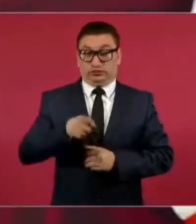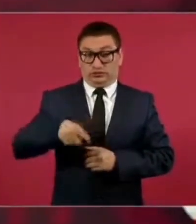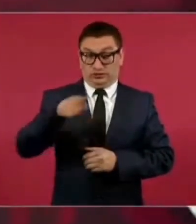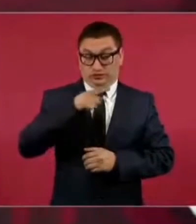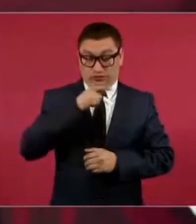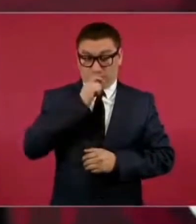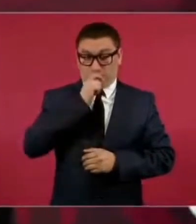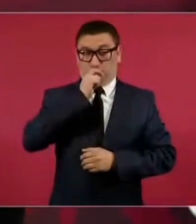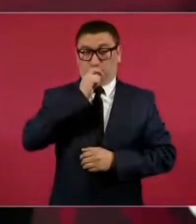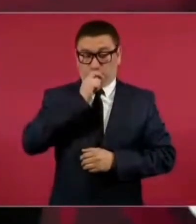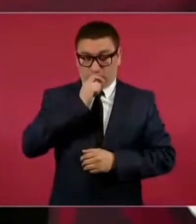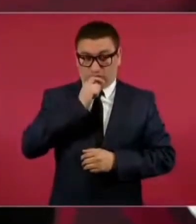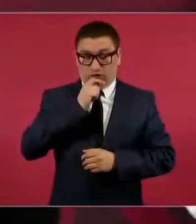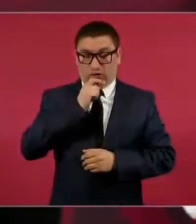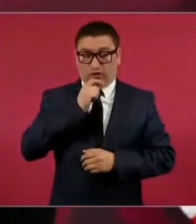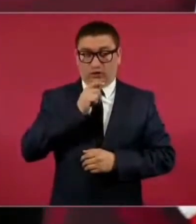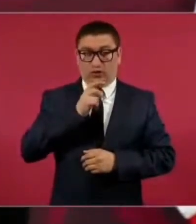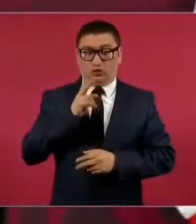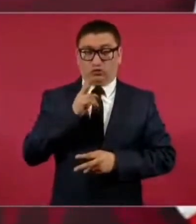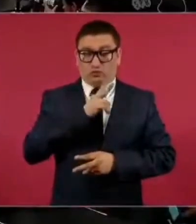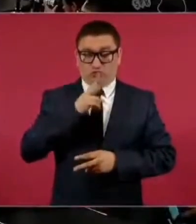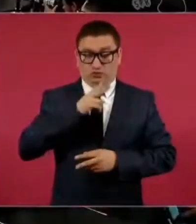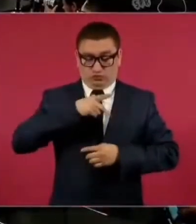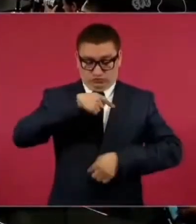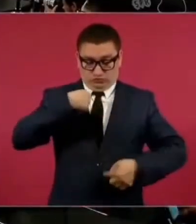respiratorio